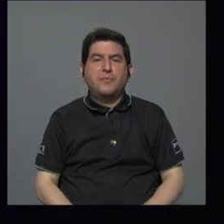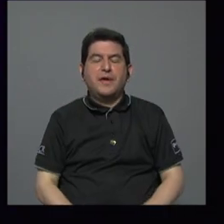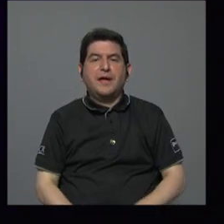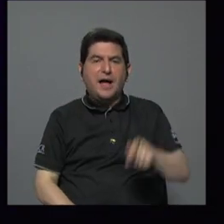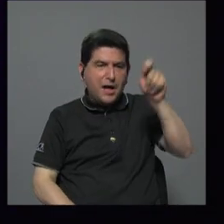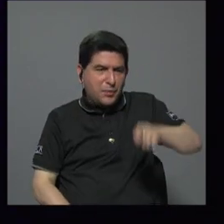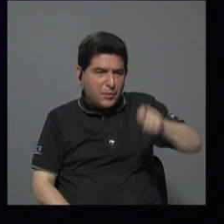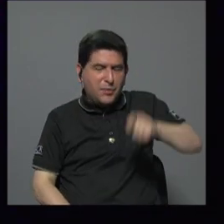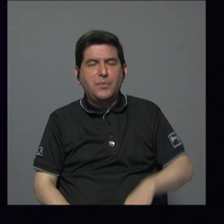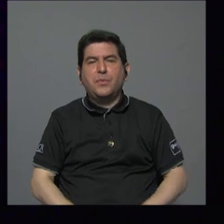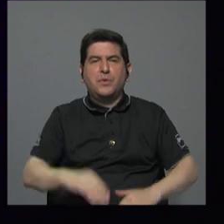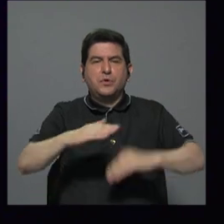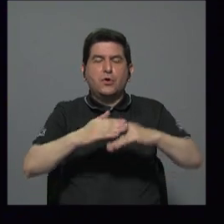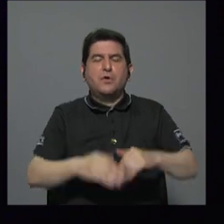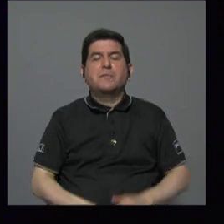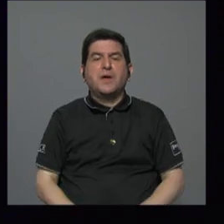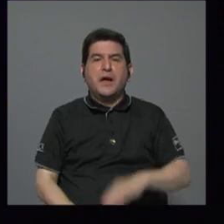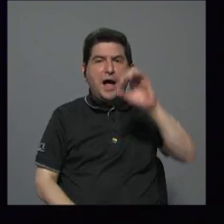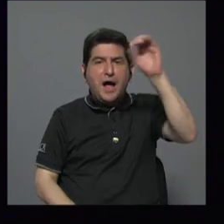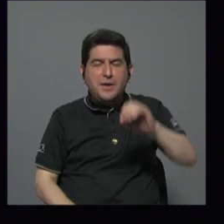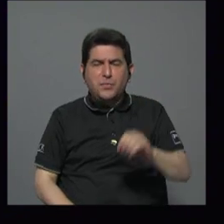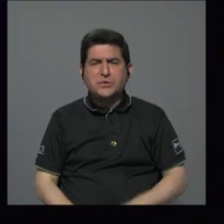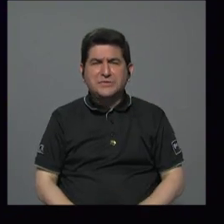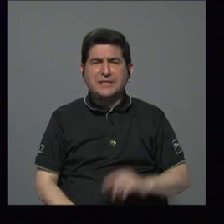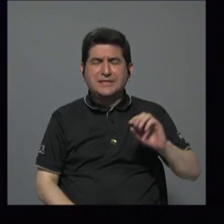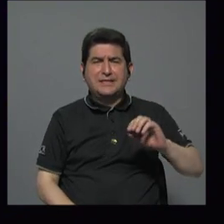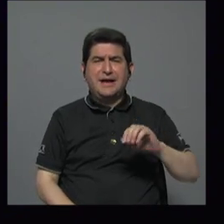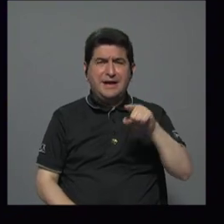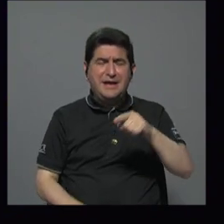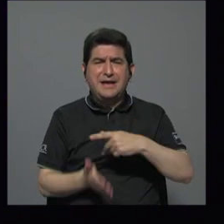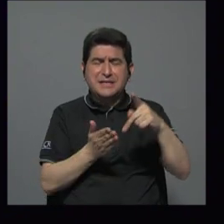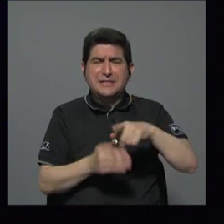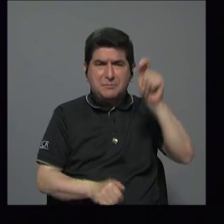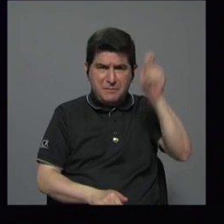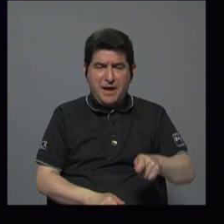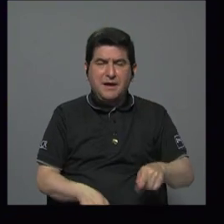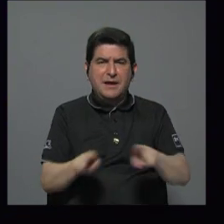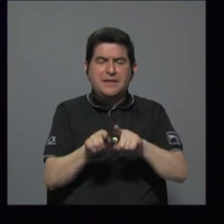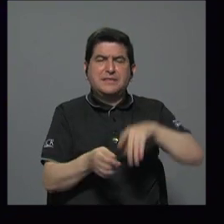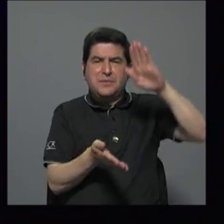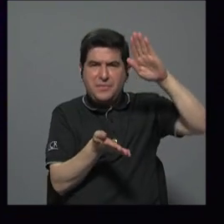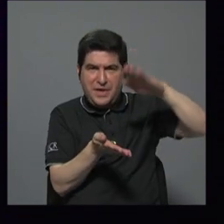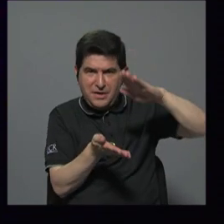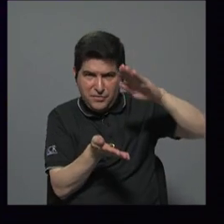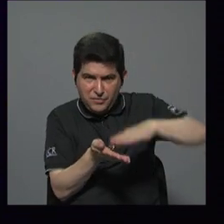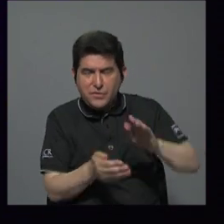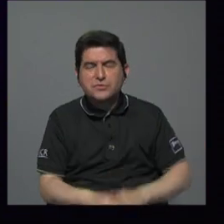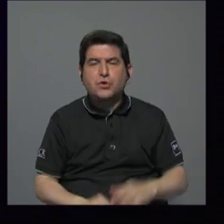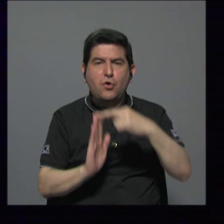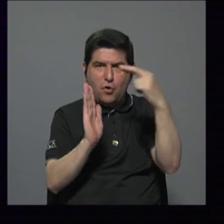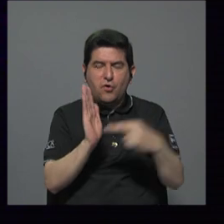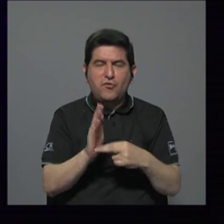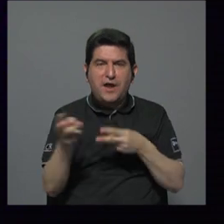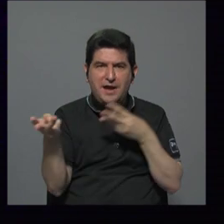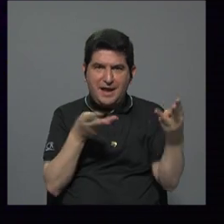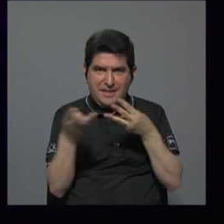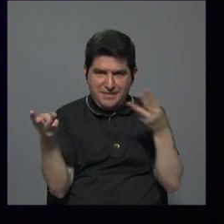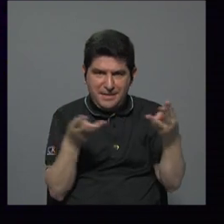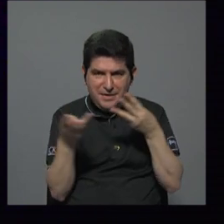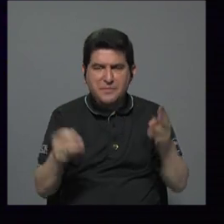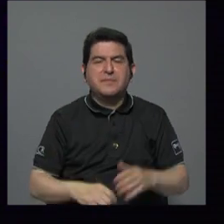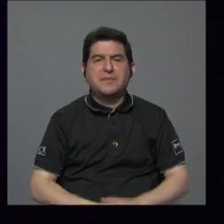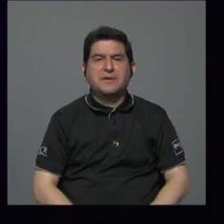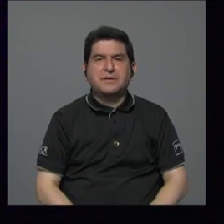el tope a la tasa de usura y recientemente el proyecto de ley para la reducción o regulación del mercado más bien